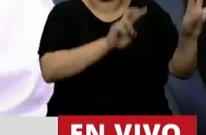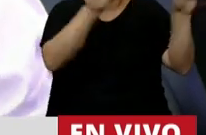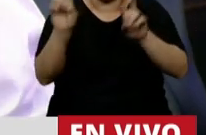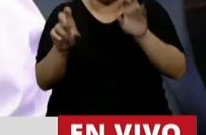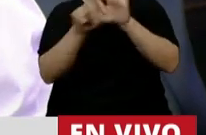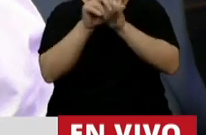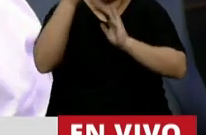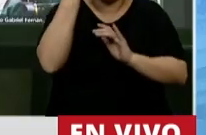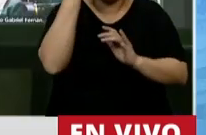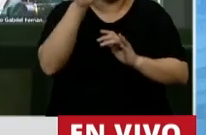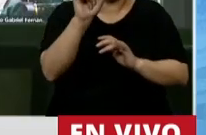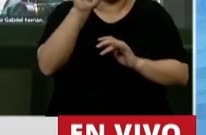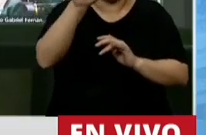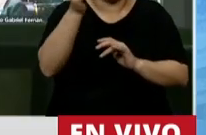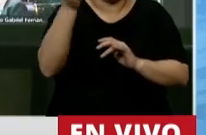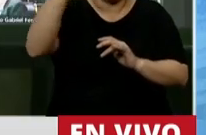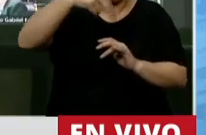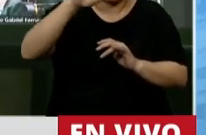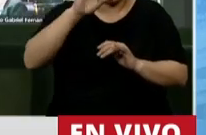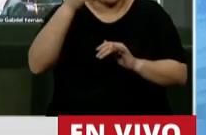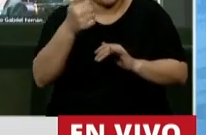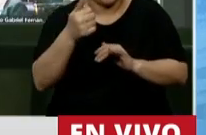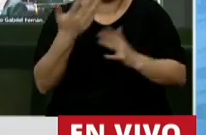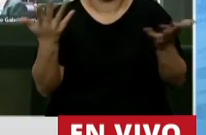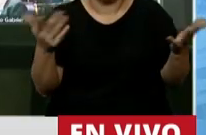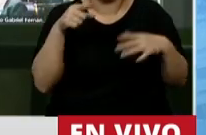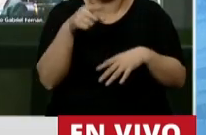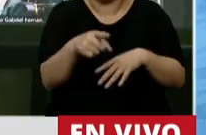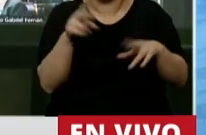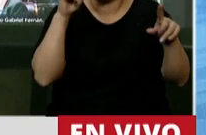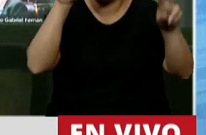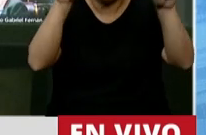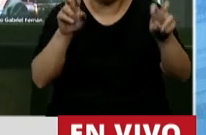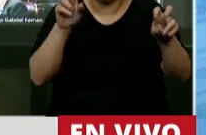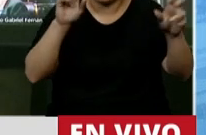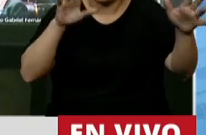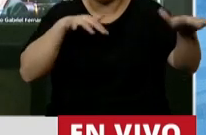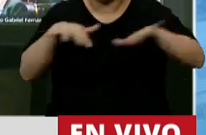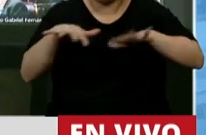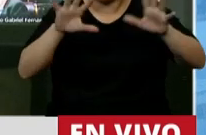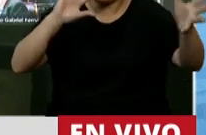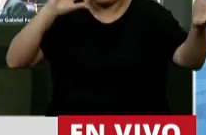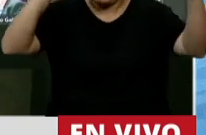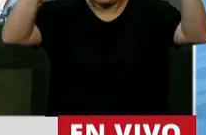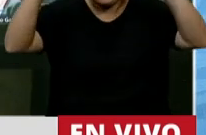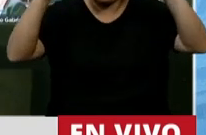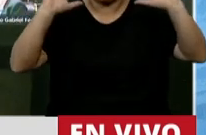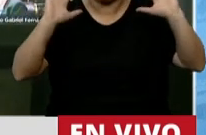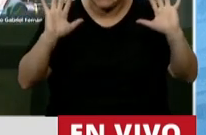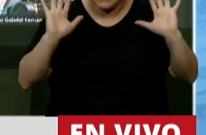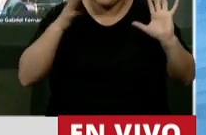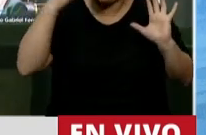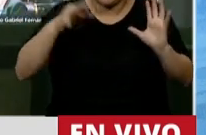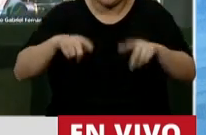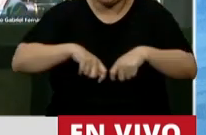día. Es una buena noticia que frente a la crisis climática que atenta no solo a nivel nacional, sino mundial,